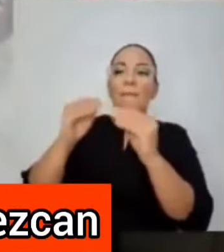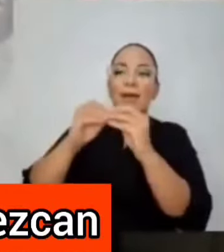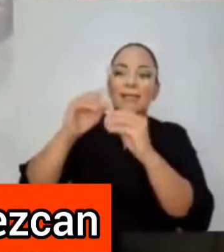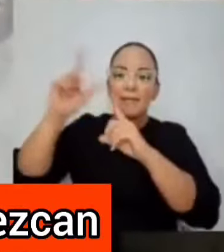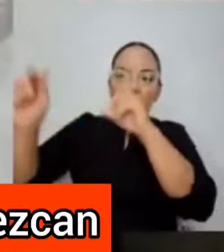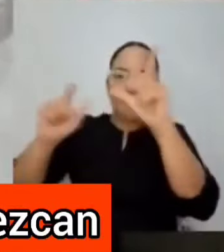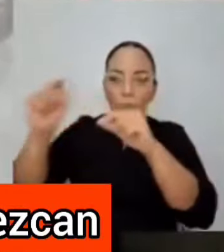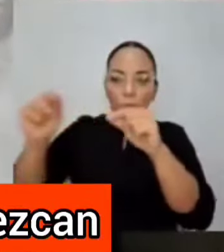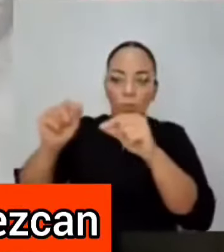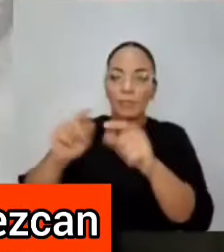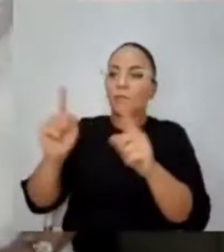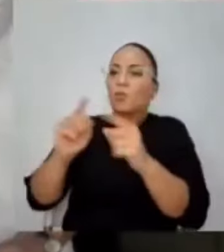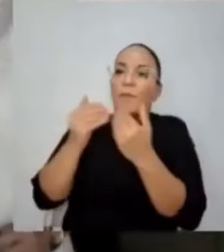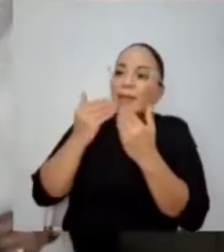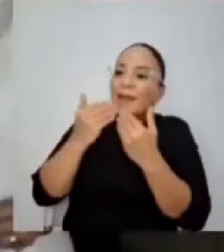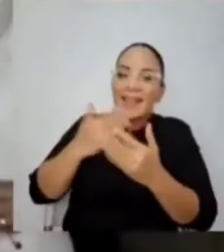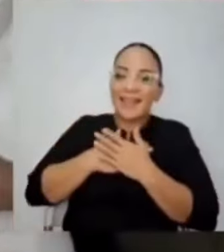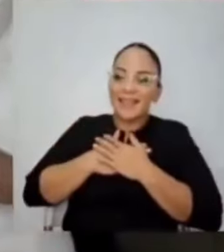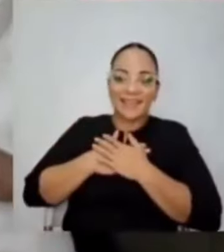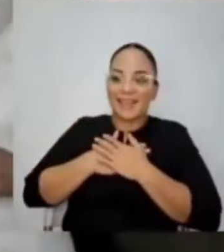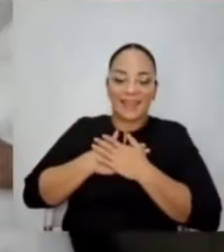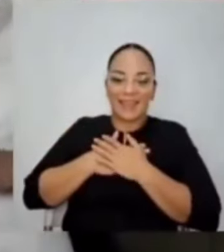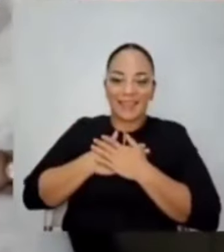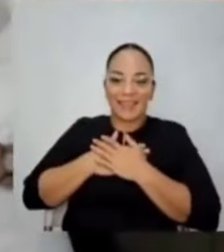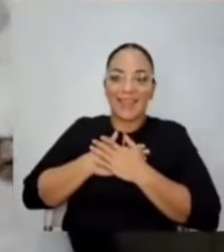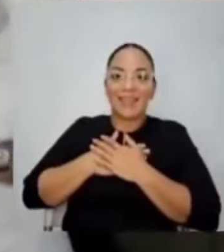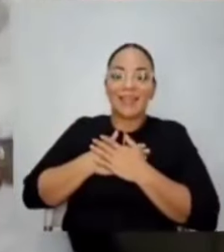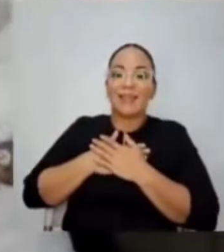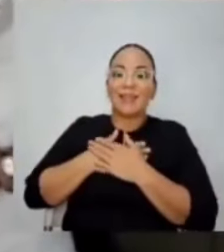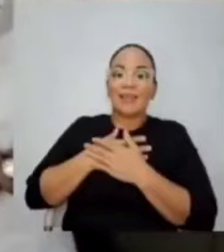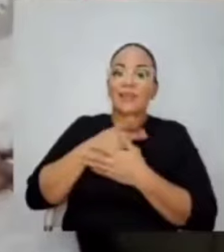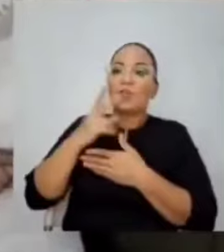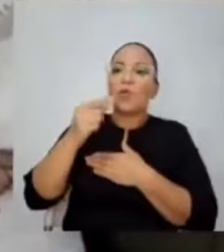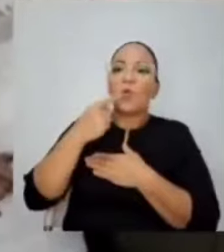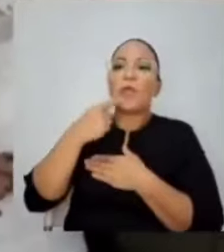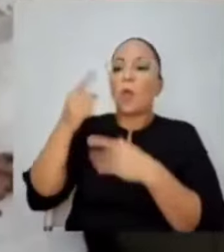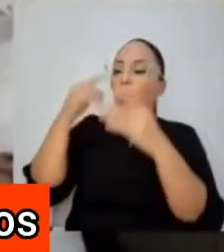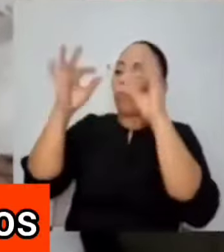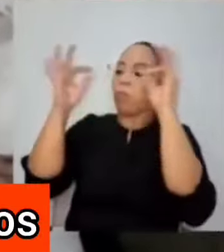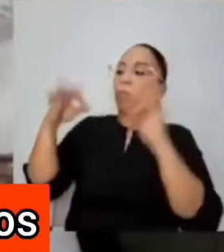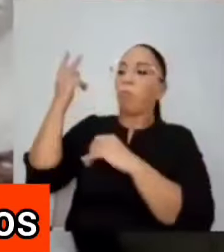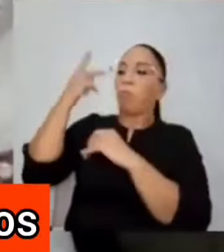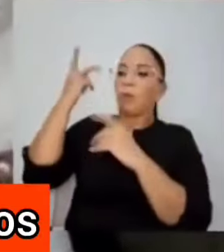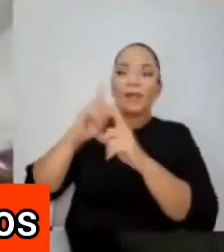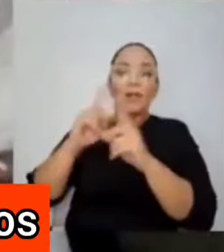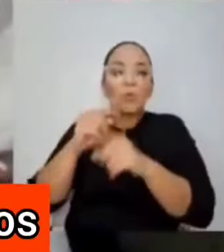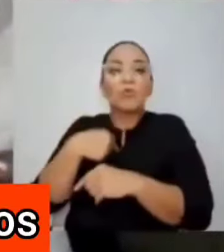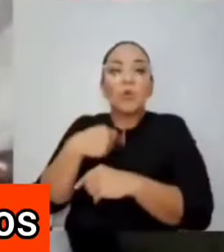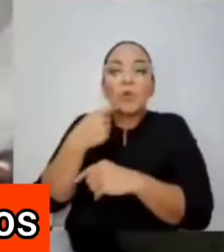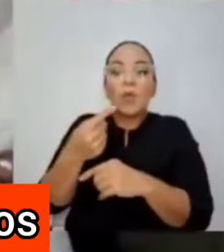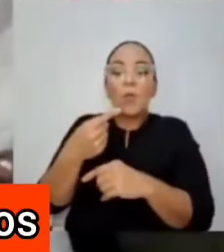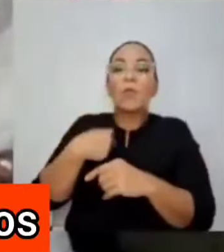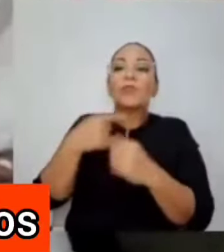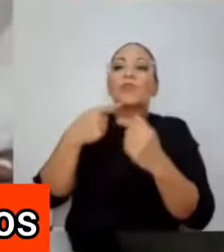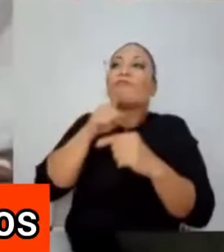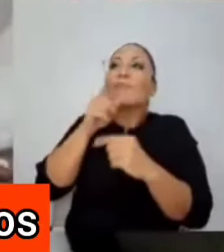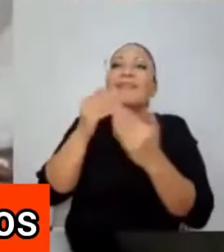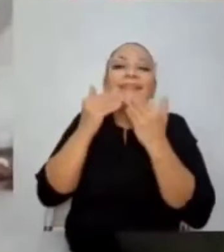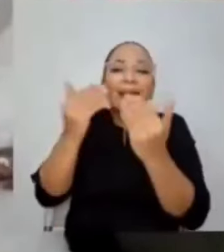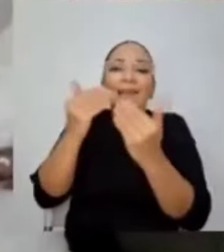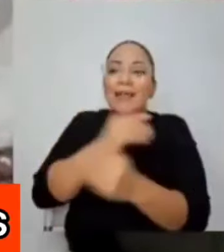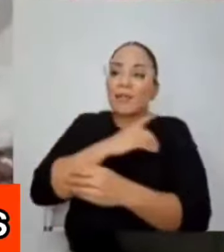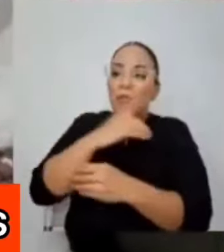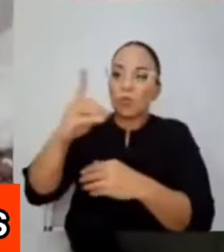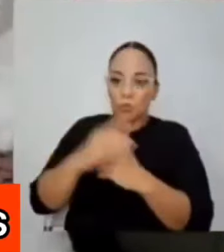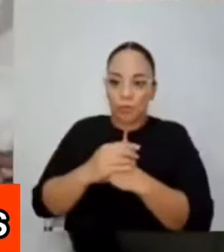no me agradezcan y no lo digo por pose política, lo digo porque yo le doy gracias a Dios